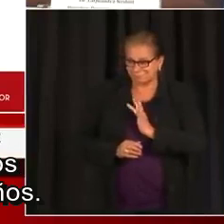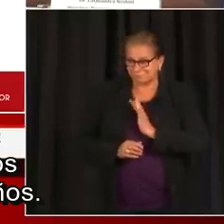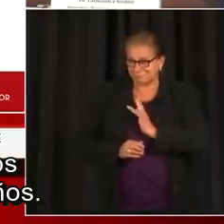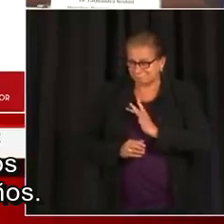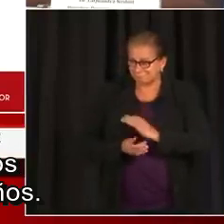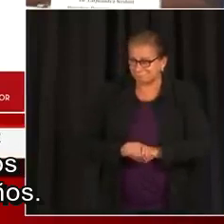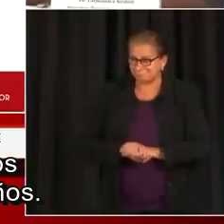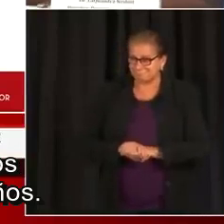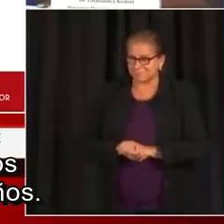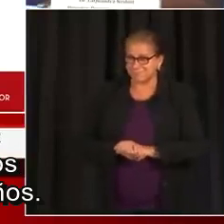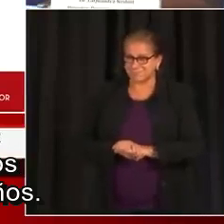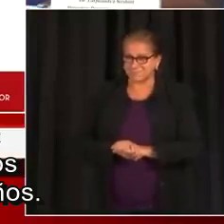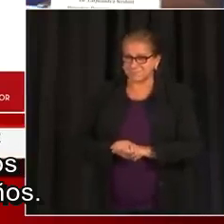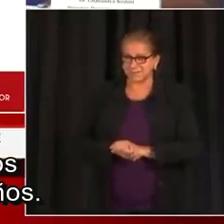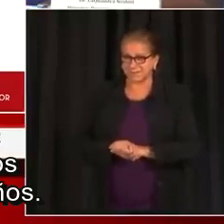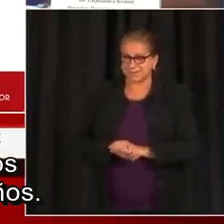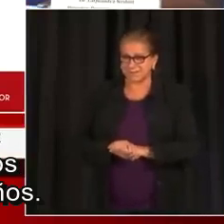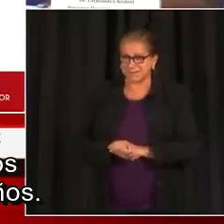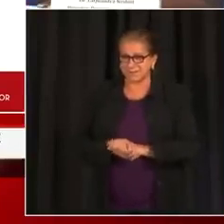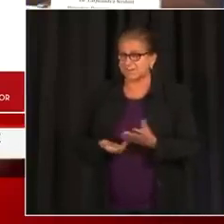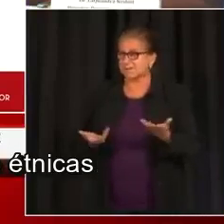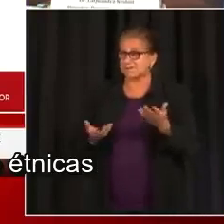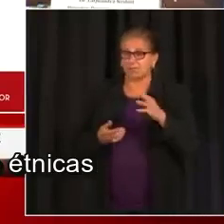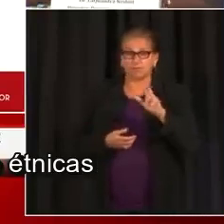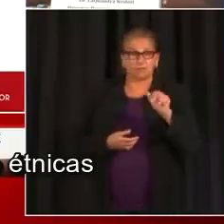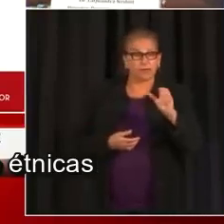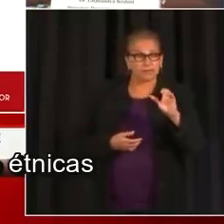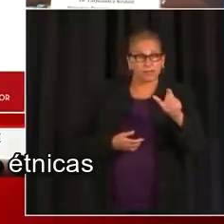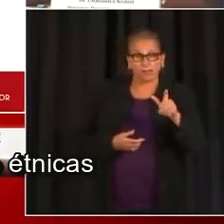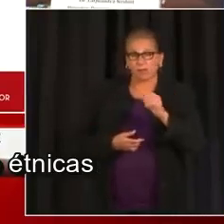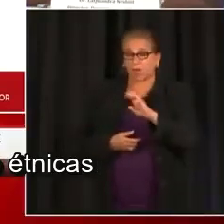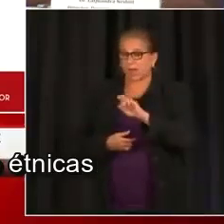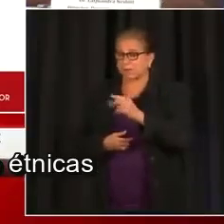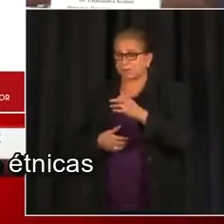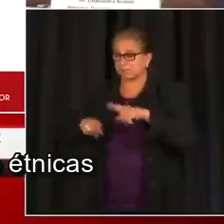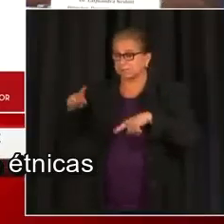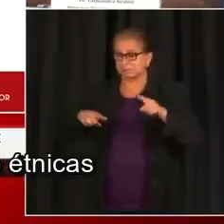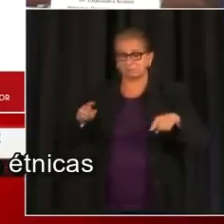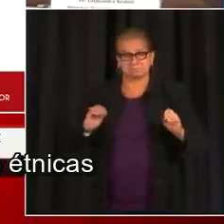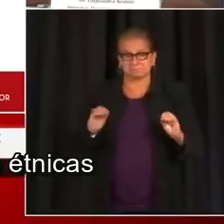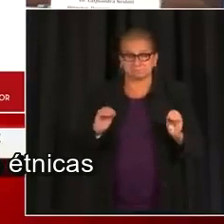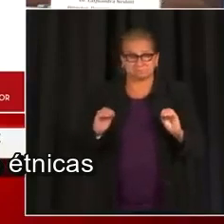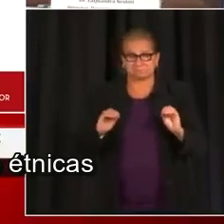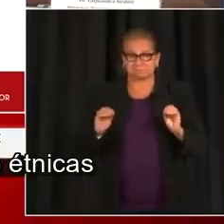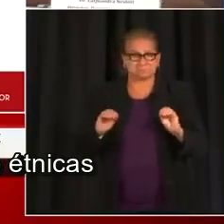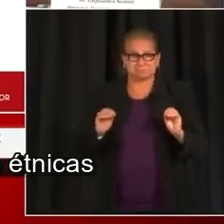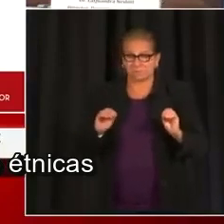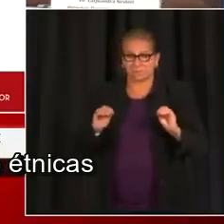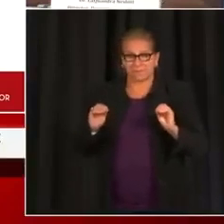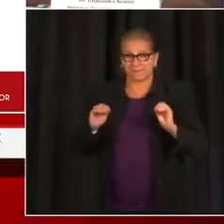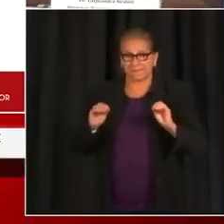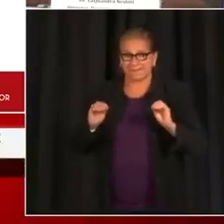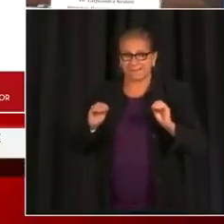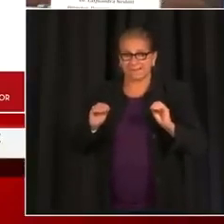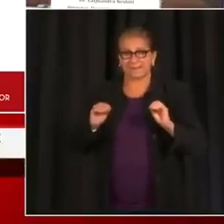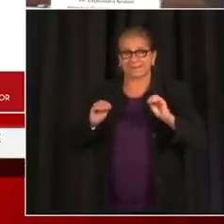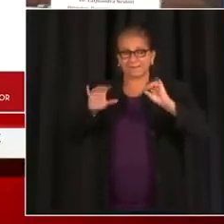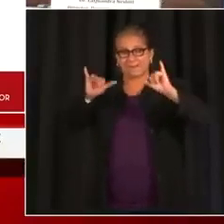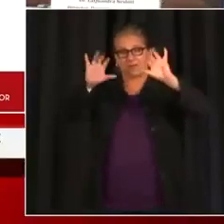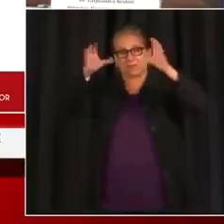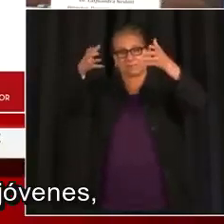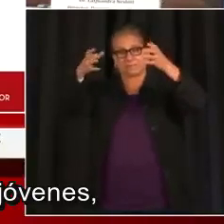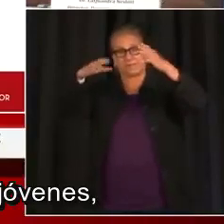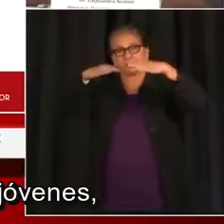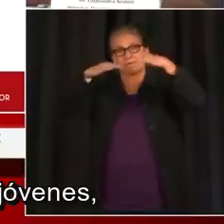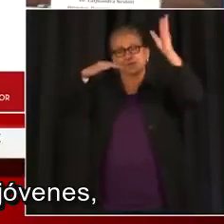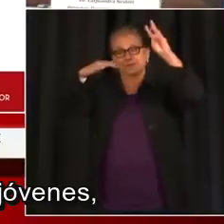población de personas que tienen más de 65 años y no vemos disparidades raciales o étnicas en esa población. Sin embargo, cuando